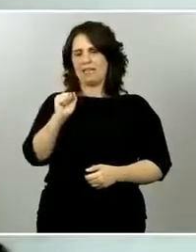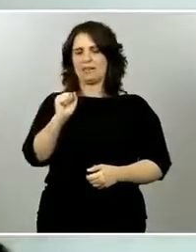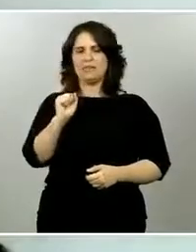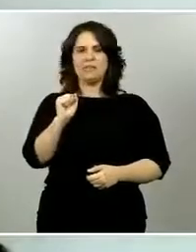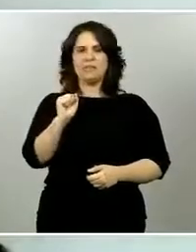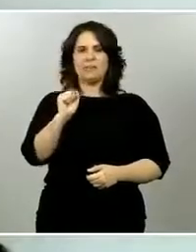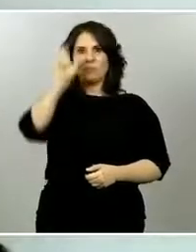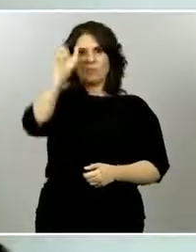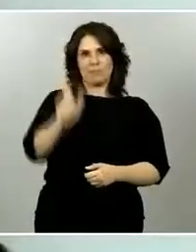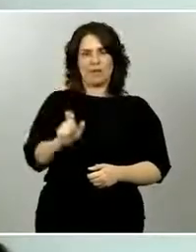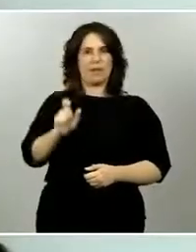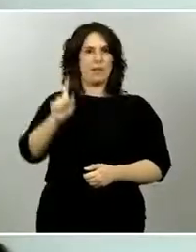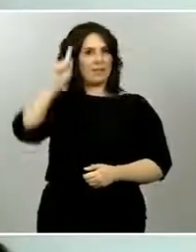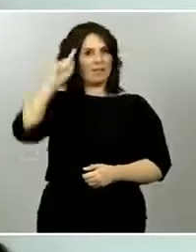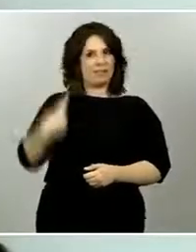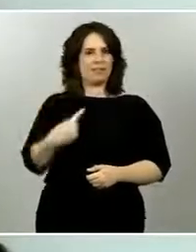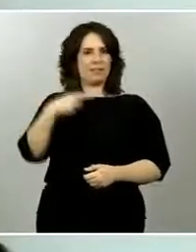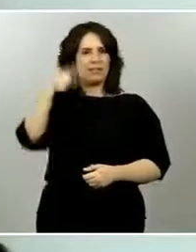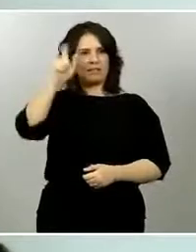Colpisa, adelante.